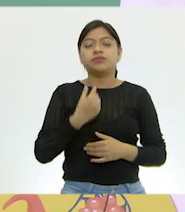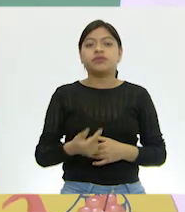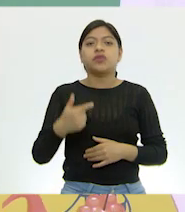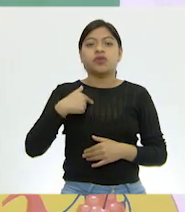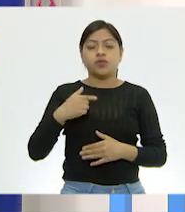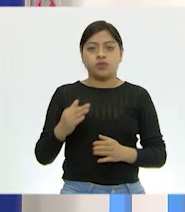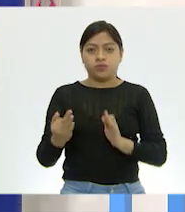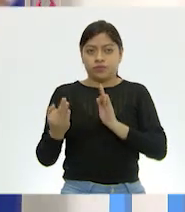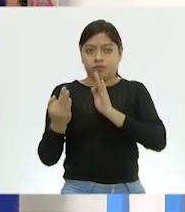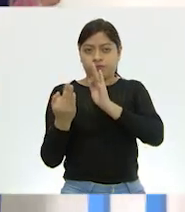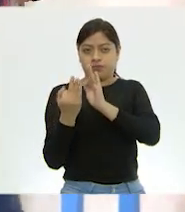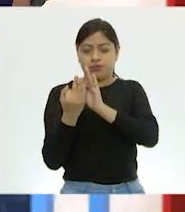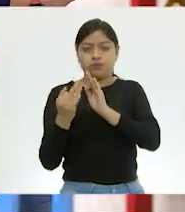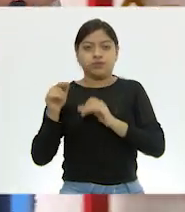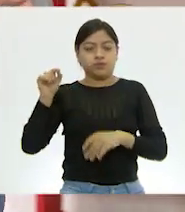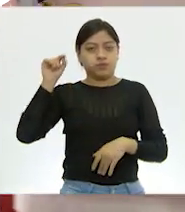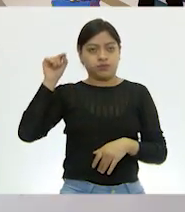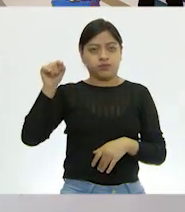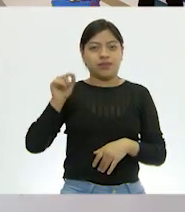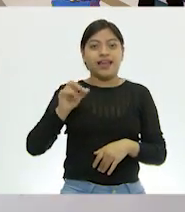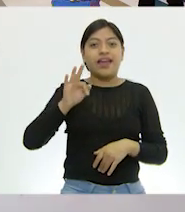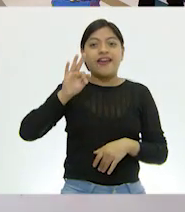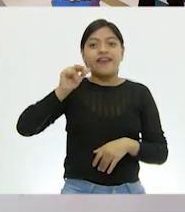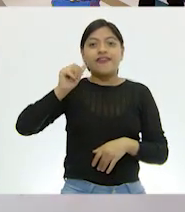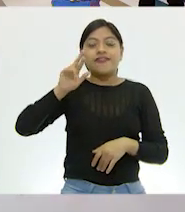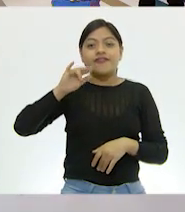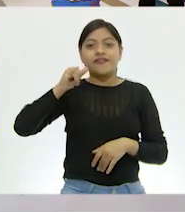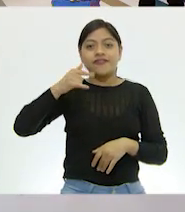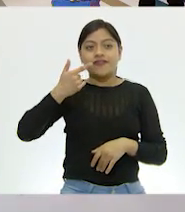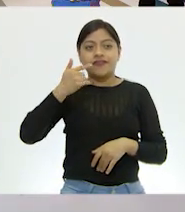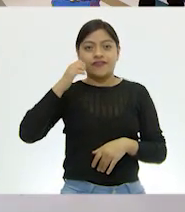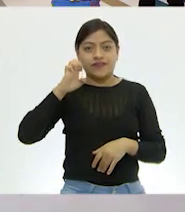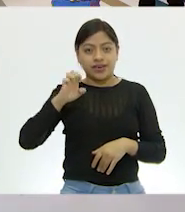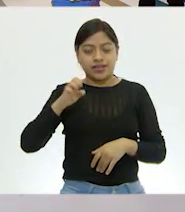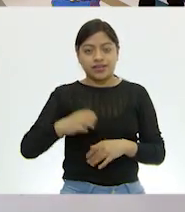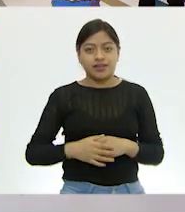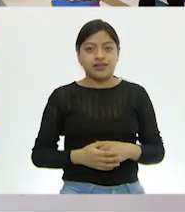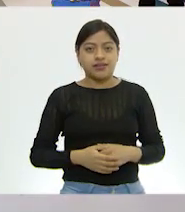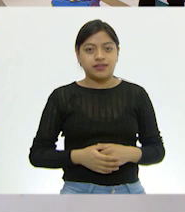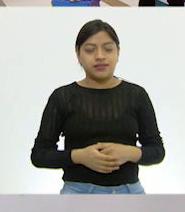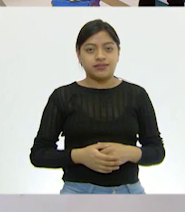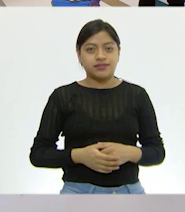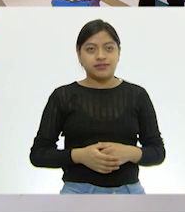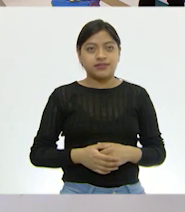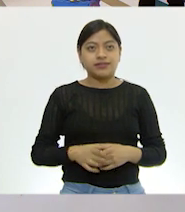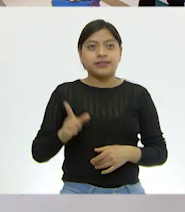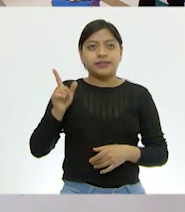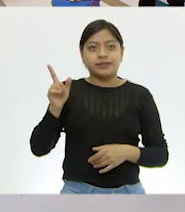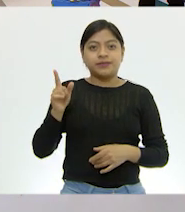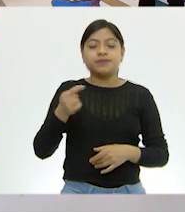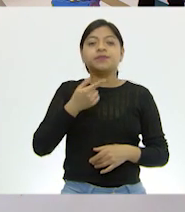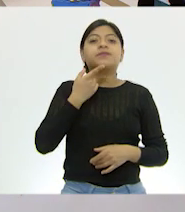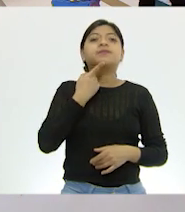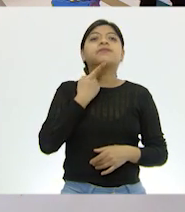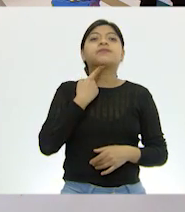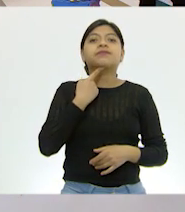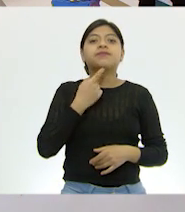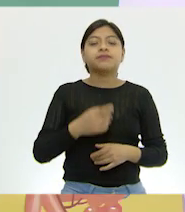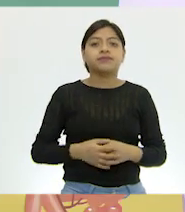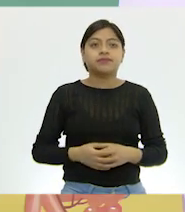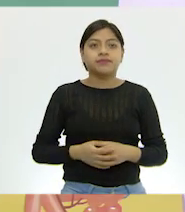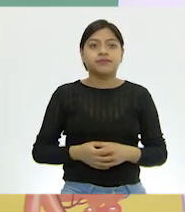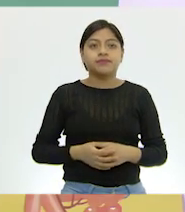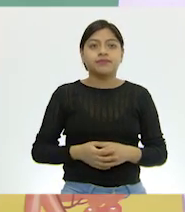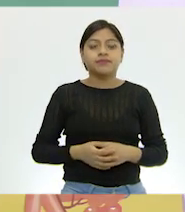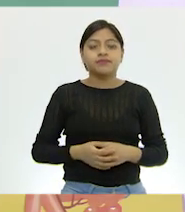acercar un poco solo para señalarte cuál es la faringe y tú me ayudas a pegar el nombre, ¿vale? Esta es la faringe, donde se